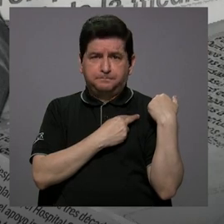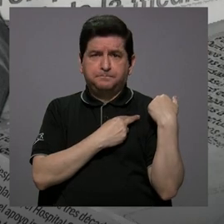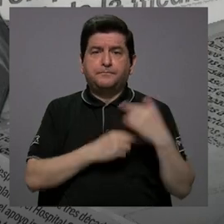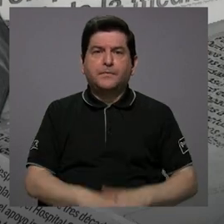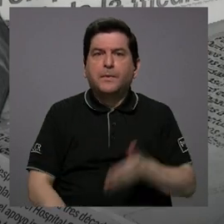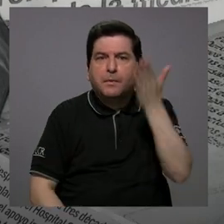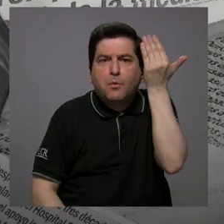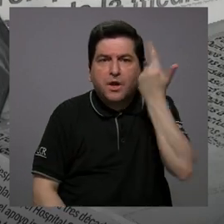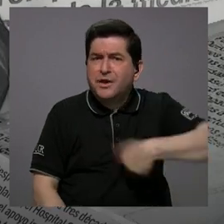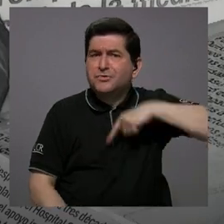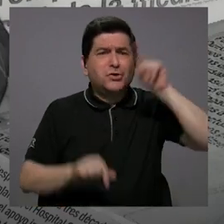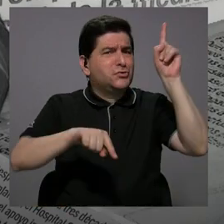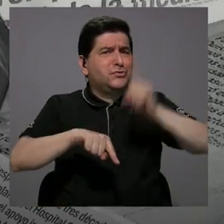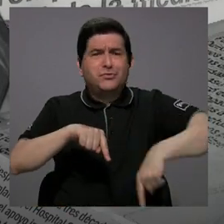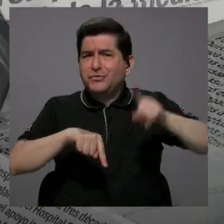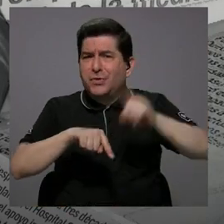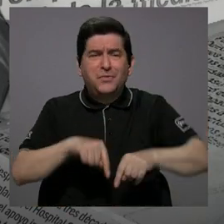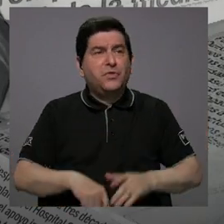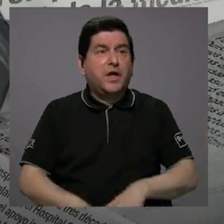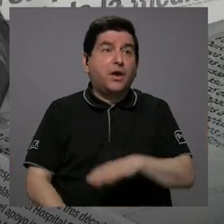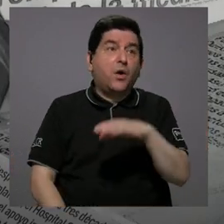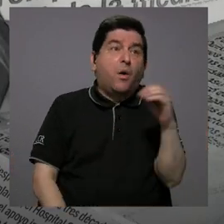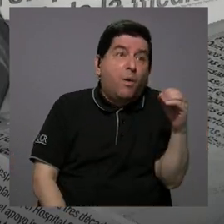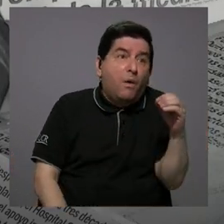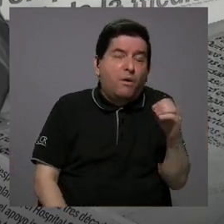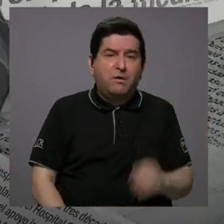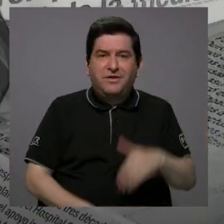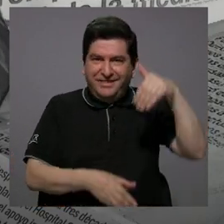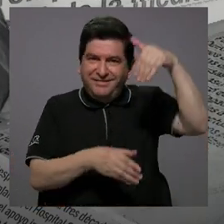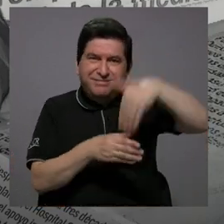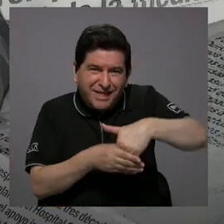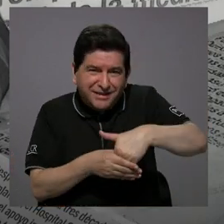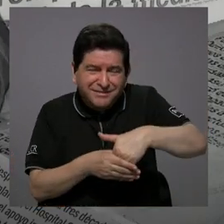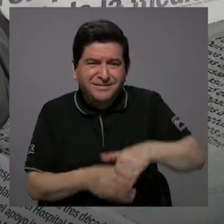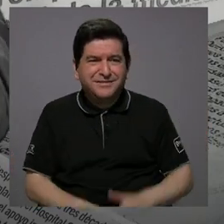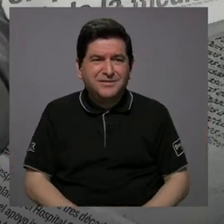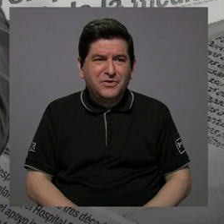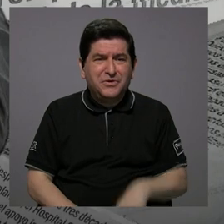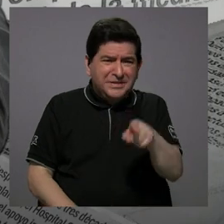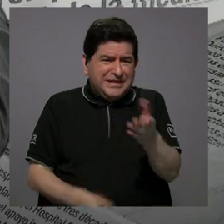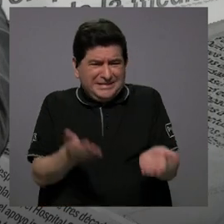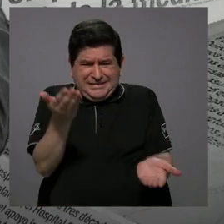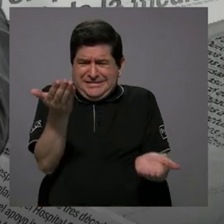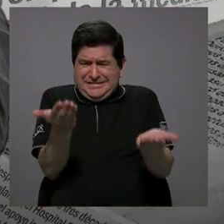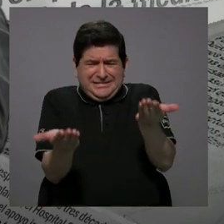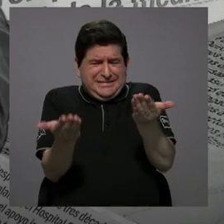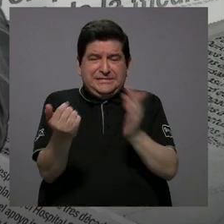porque nosotros no podemos, nosotros dentro del equilibrio de los poderes de la república,